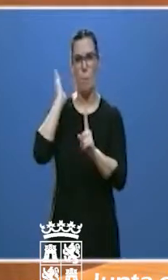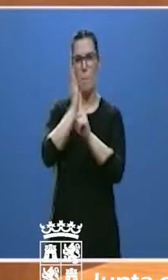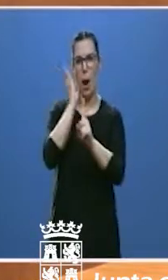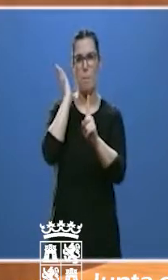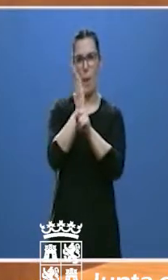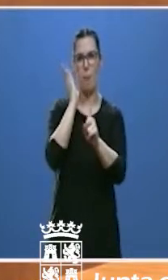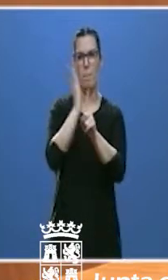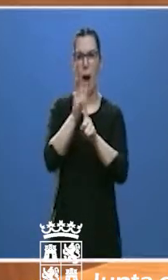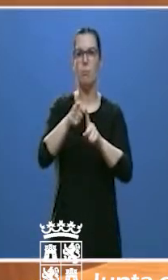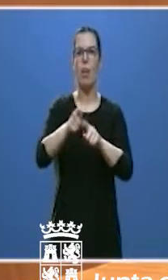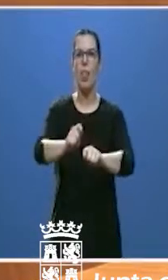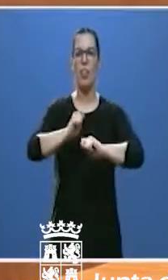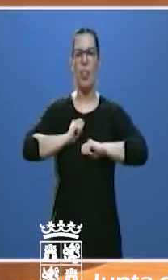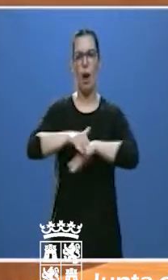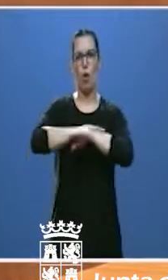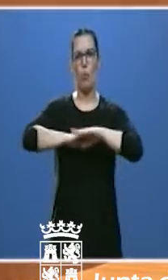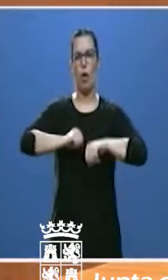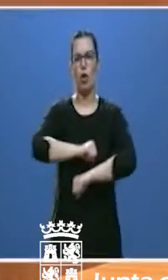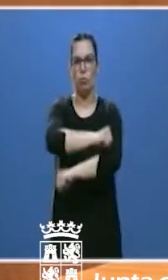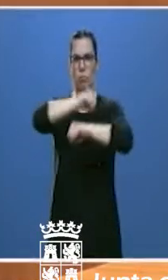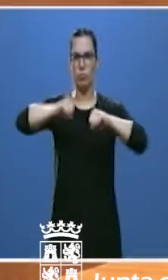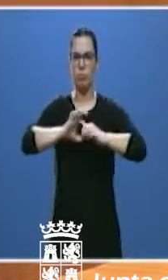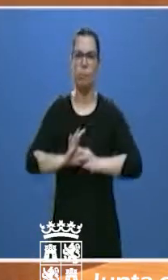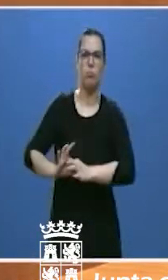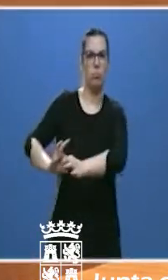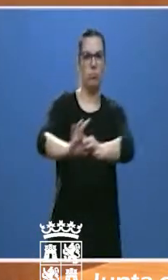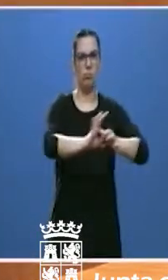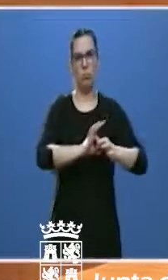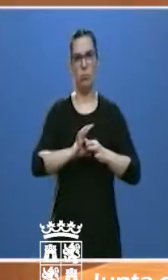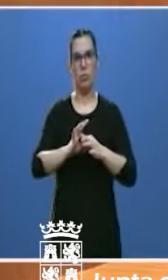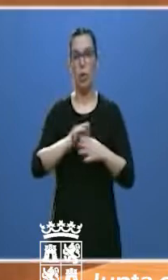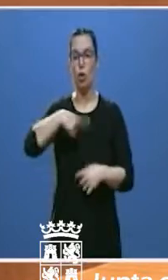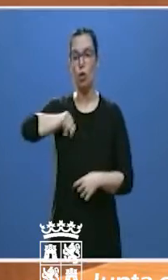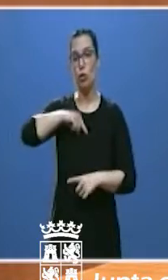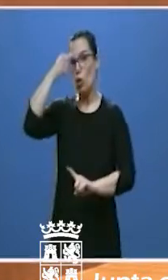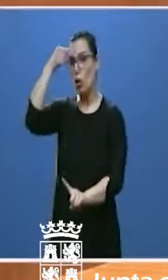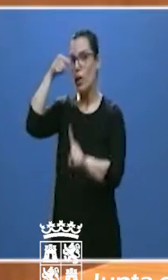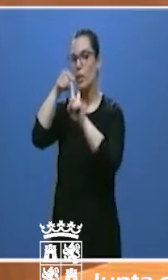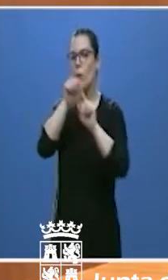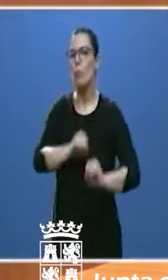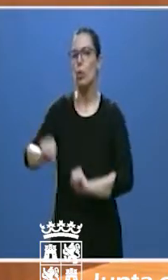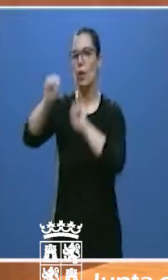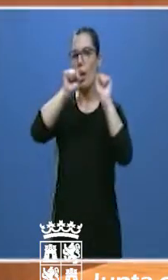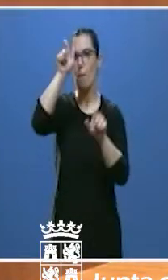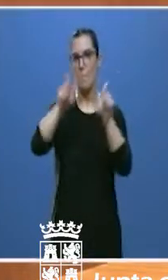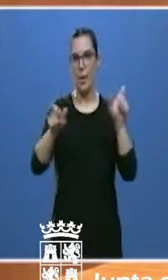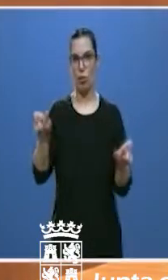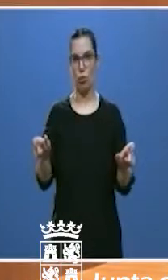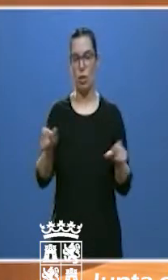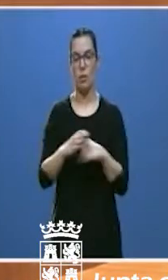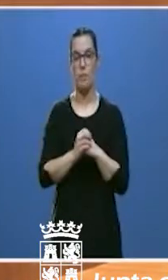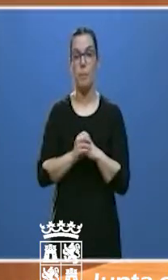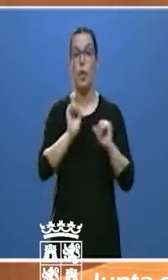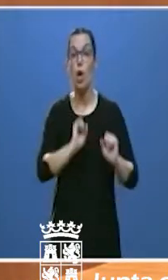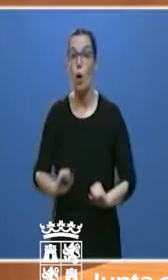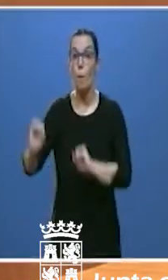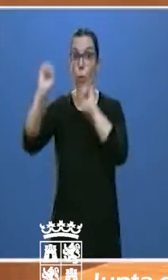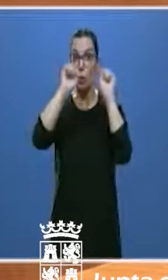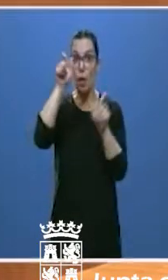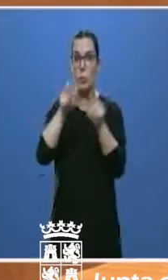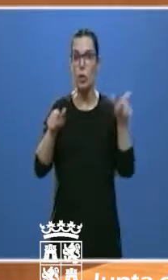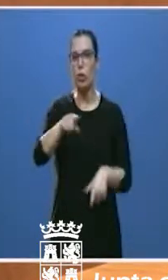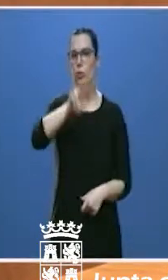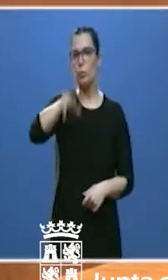actuamos bajo el principio de proteger a las personas. Protección a las personas es desde luego una primera